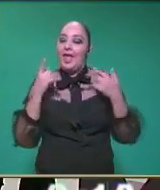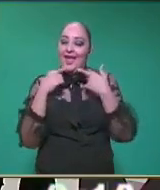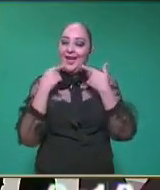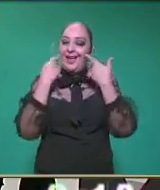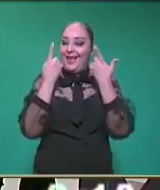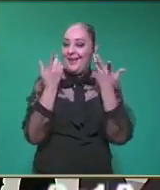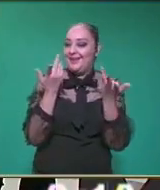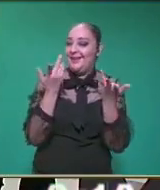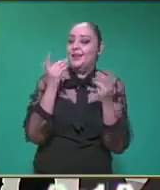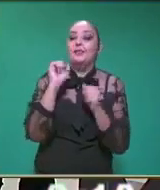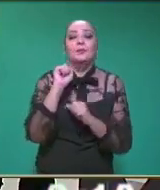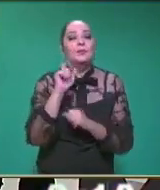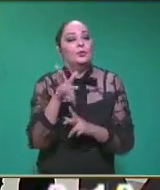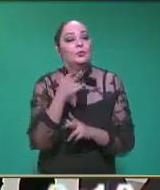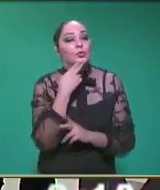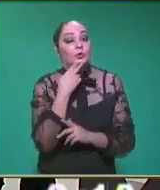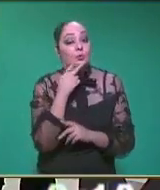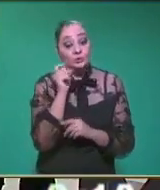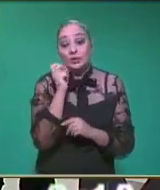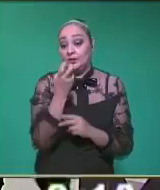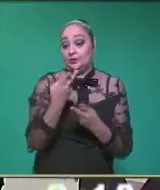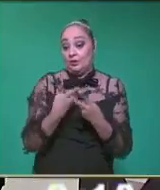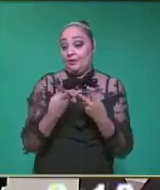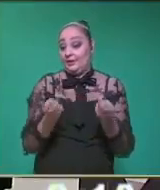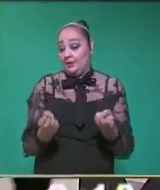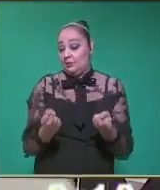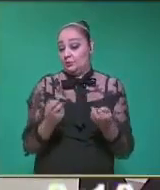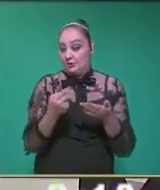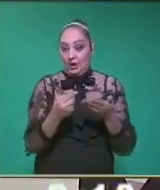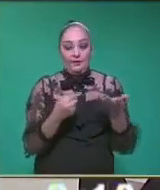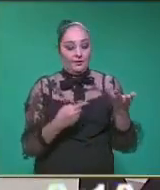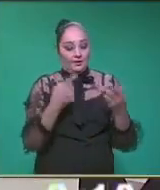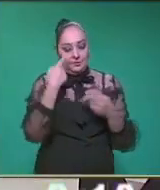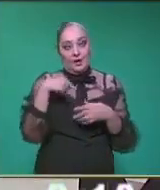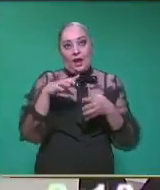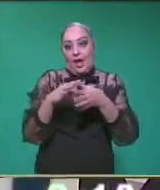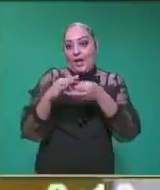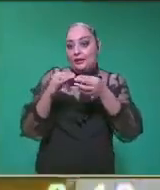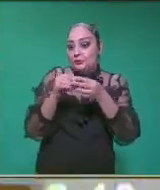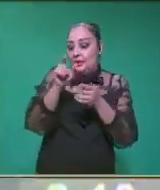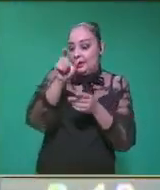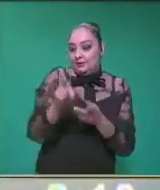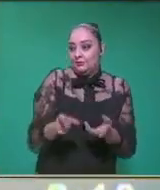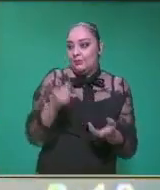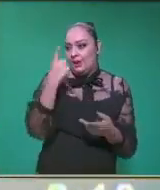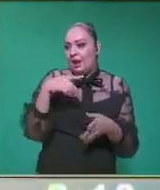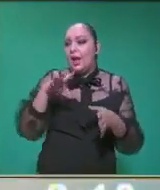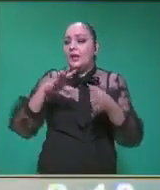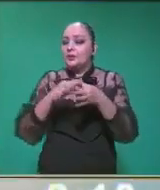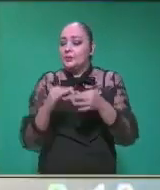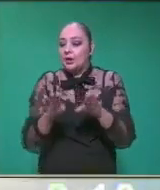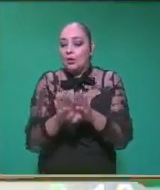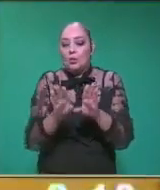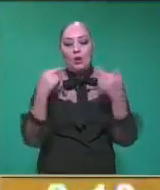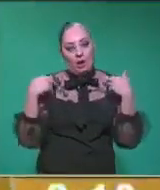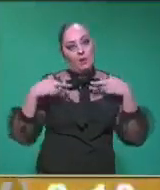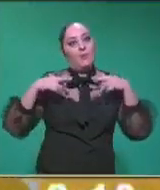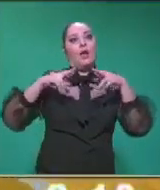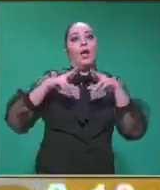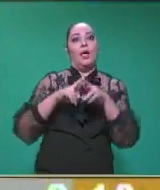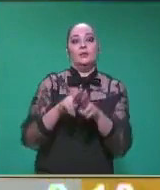tenemos, utilizando los adjetivos calificativos en lengua náhuatl para poder describir a la maestra